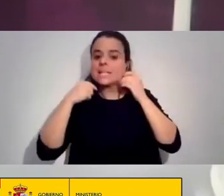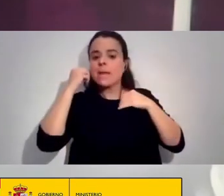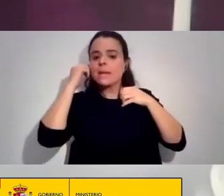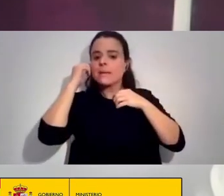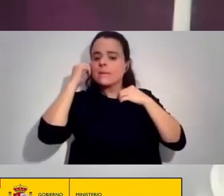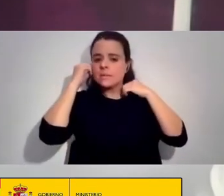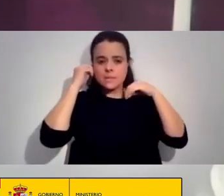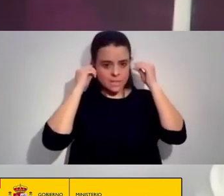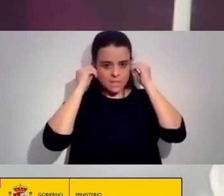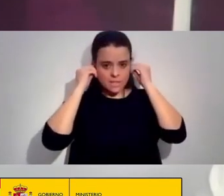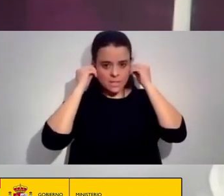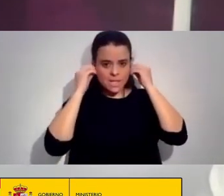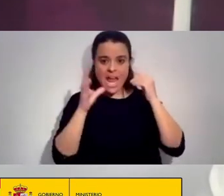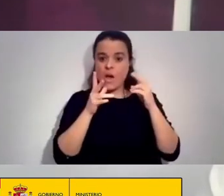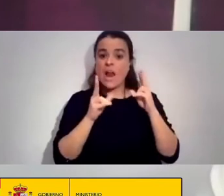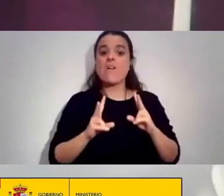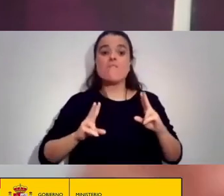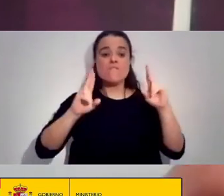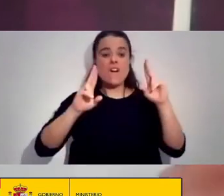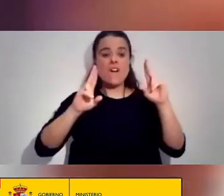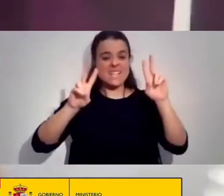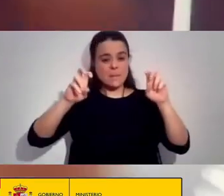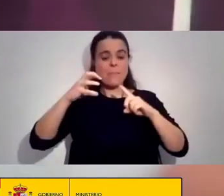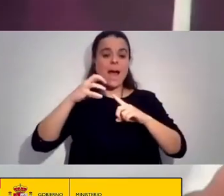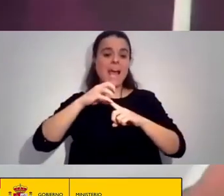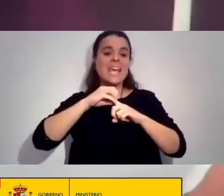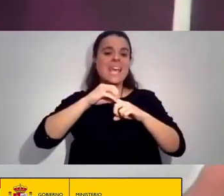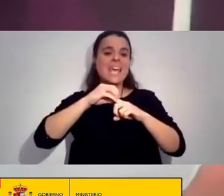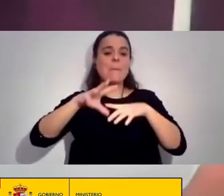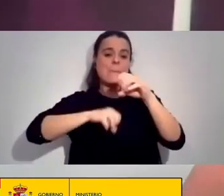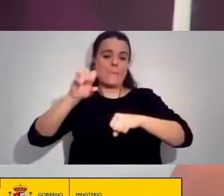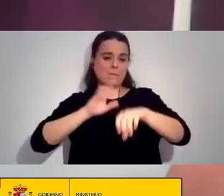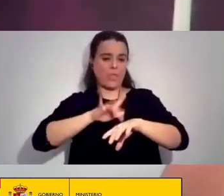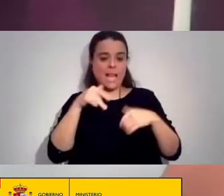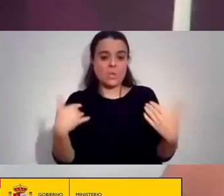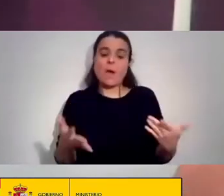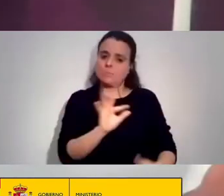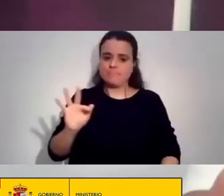Qué Fase Estamos En El Imperialismo Digital Actual Y Ya Sin Más Pues Les Dejo Con Ulises Muchas Gracias